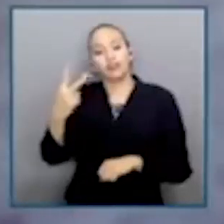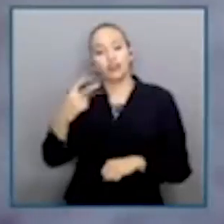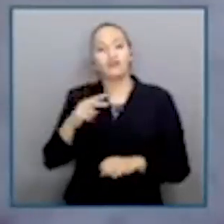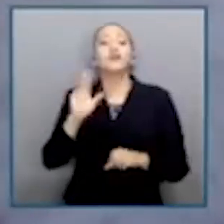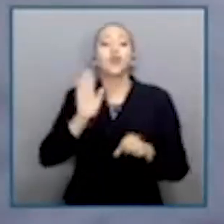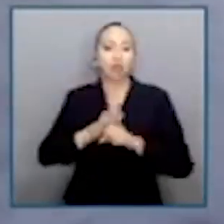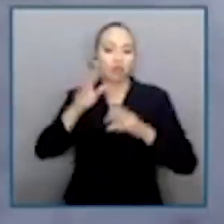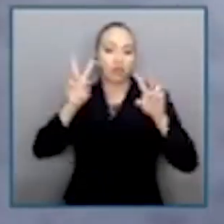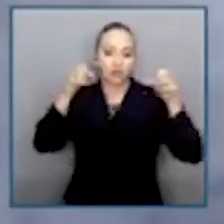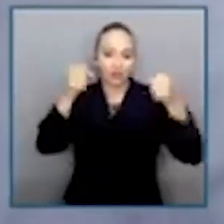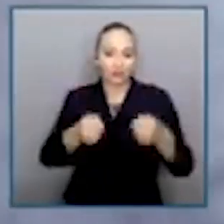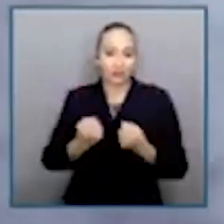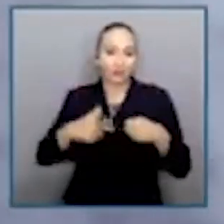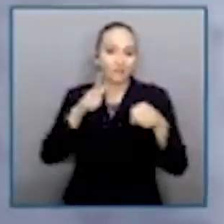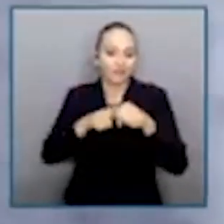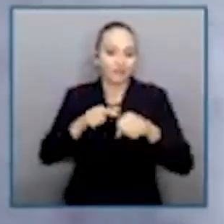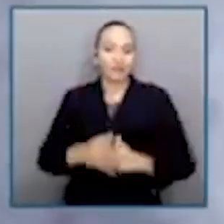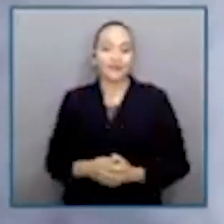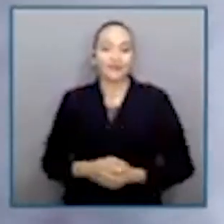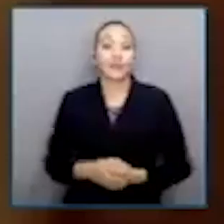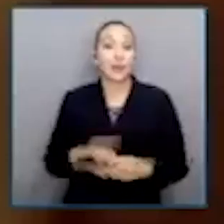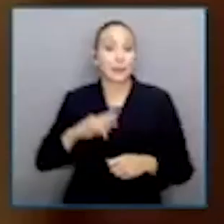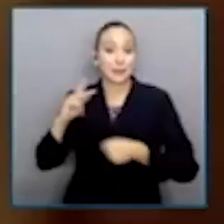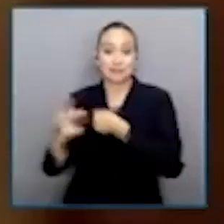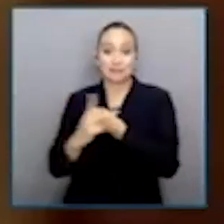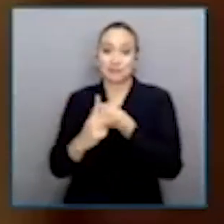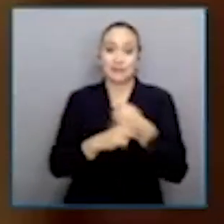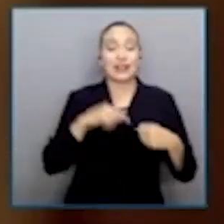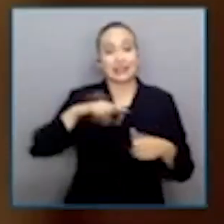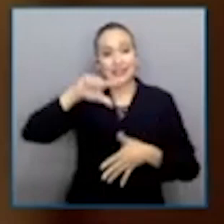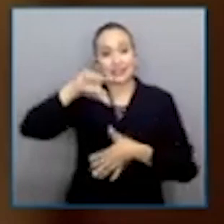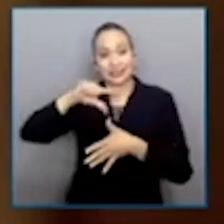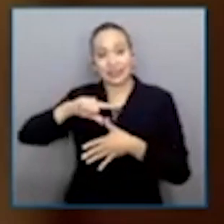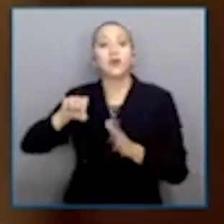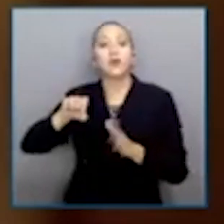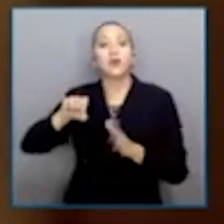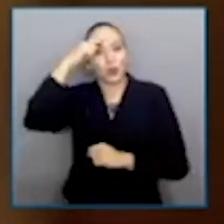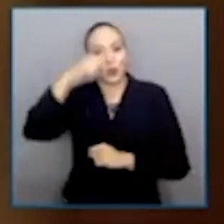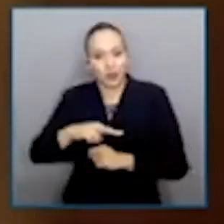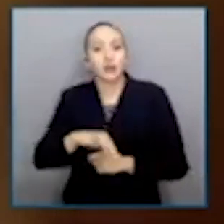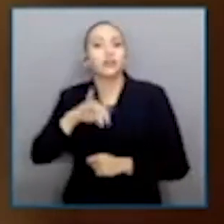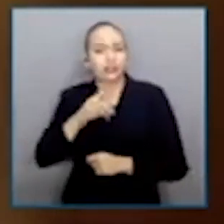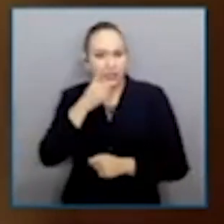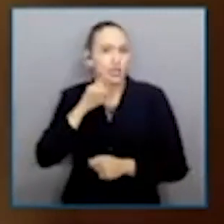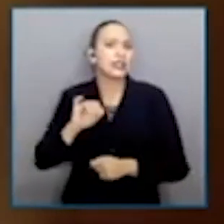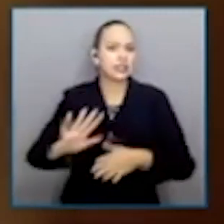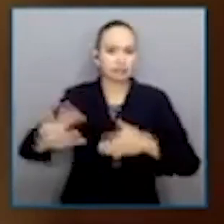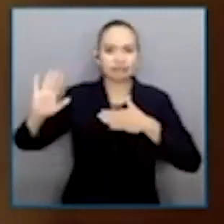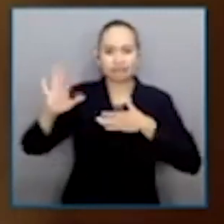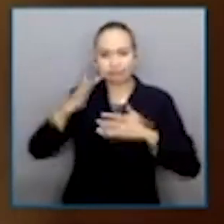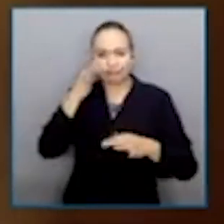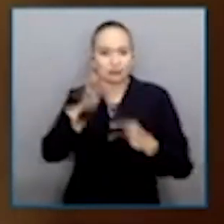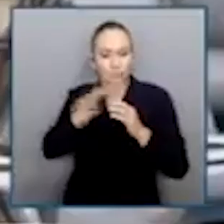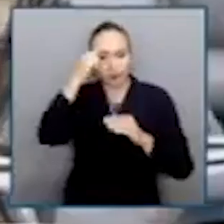A pesar de que varios países de América Latina, entre ellos México, han ratificado compromisos internacionales en materia de seguridad